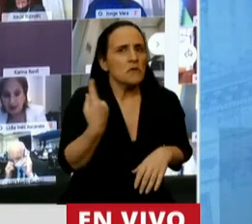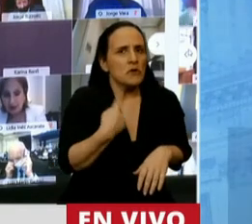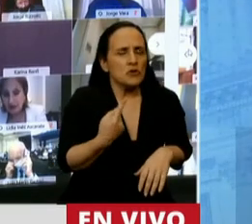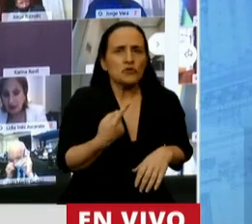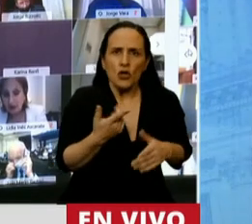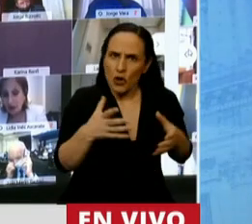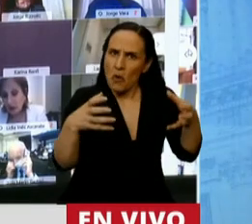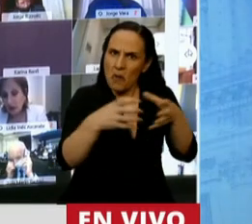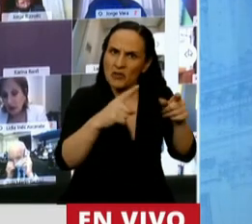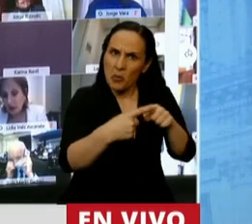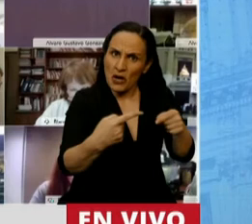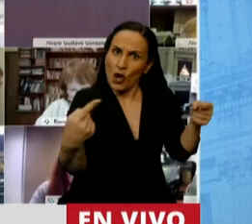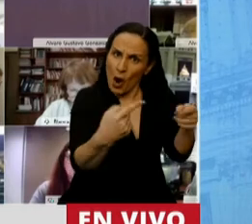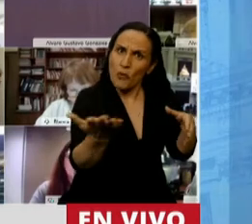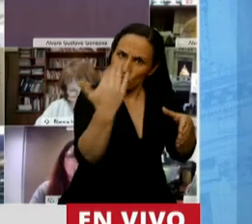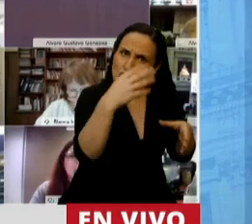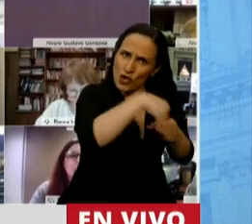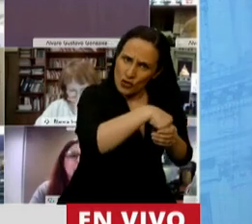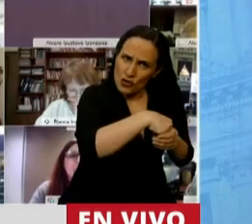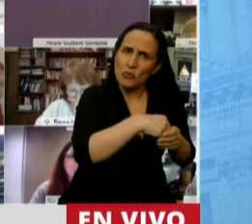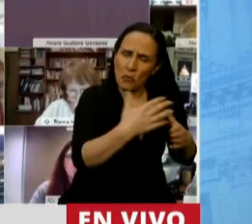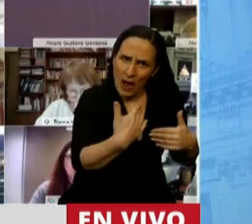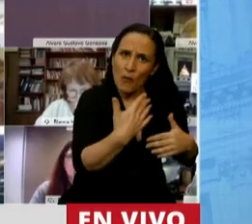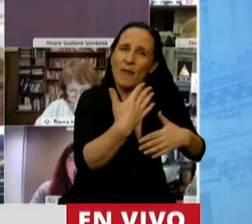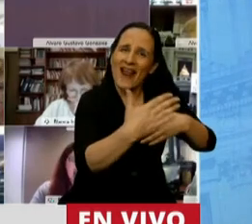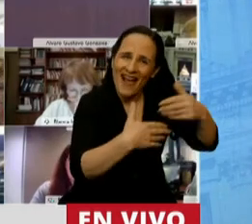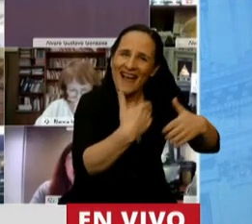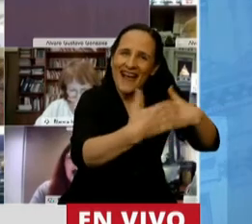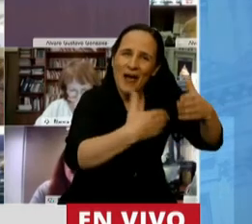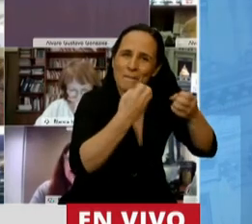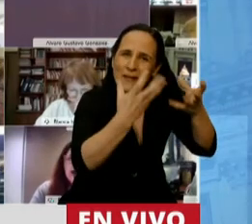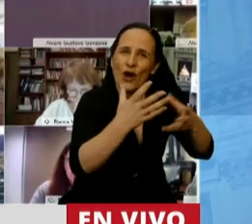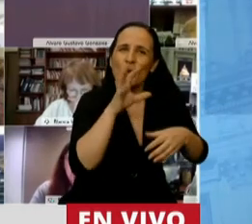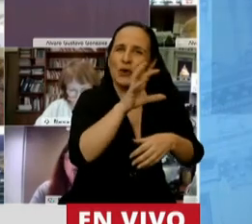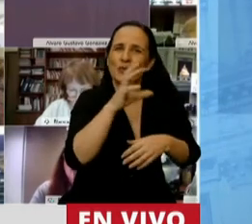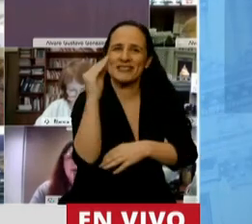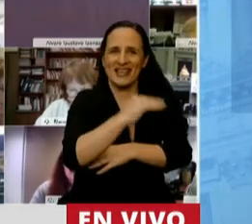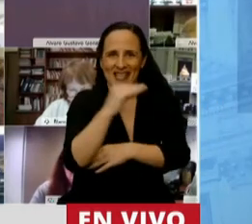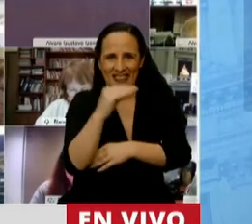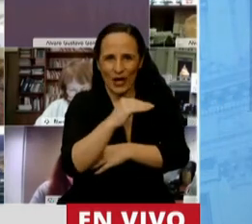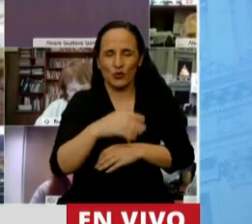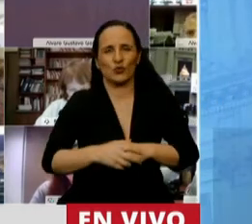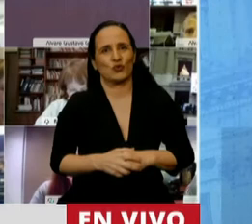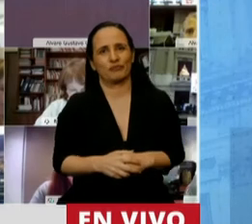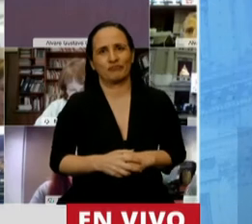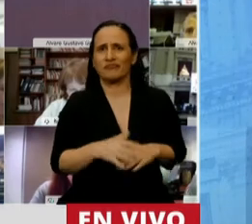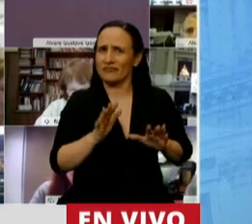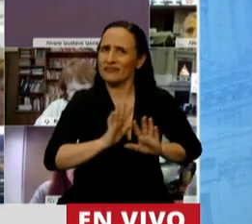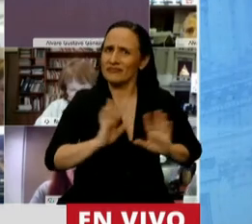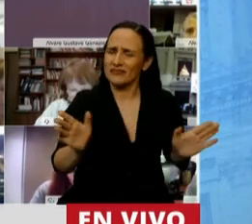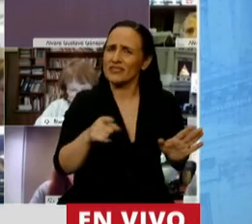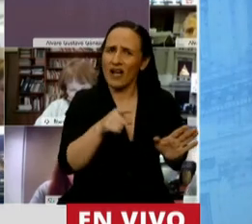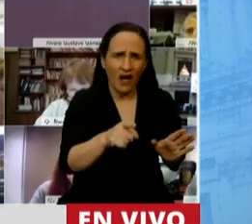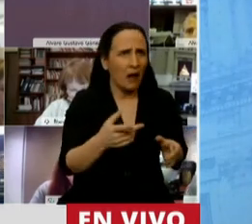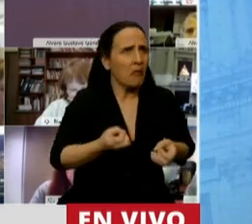a la oposición a que sea parte de la construcción de Santa Cruz. Acá hay una libertad clara, precisa y concreta de